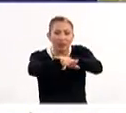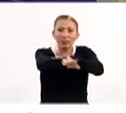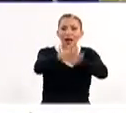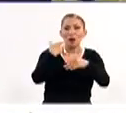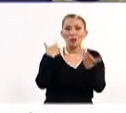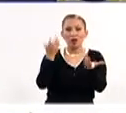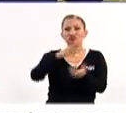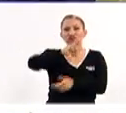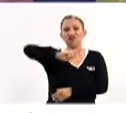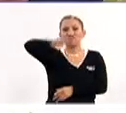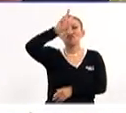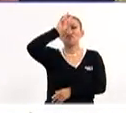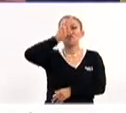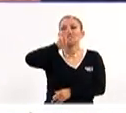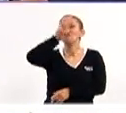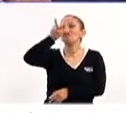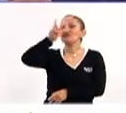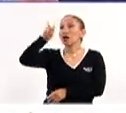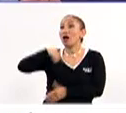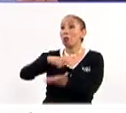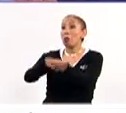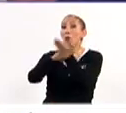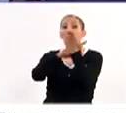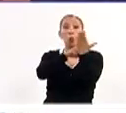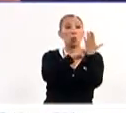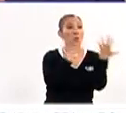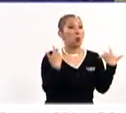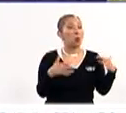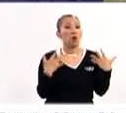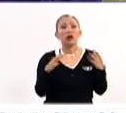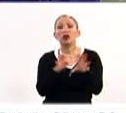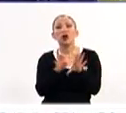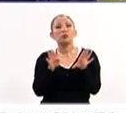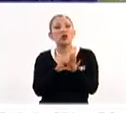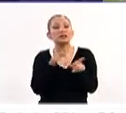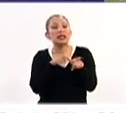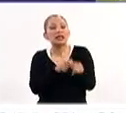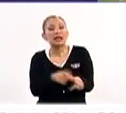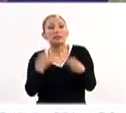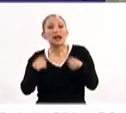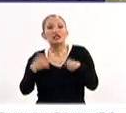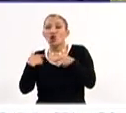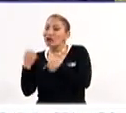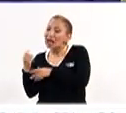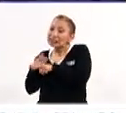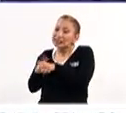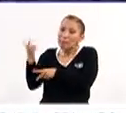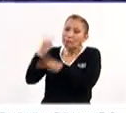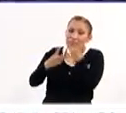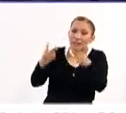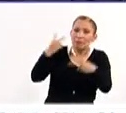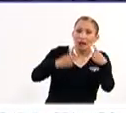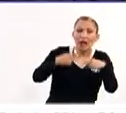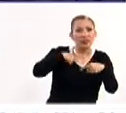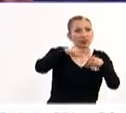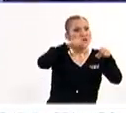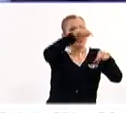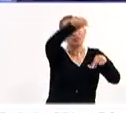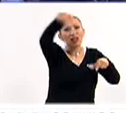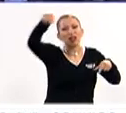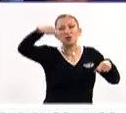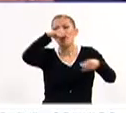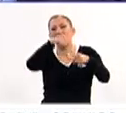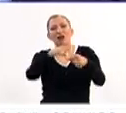ignorancia total para ver las cosas que nos mostraban, es cómo mantener a los públicos ahora que hay tantas opciones de entretenimiento,